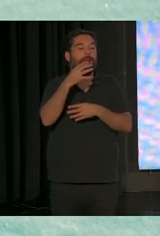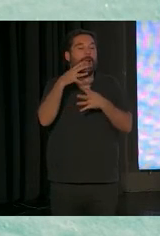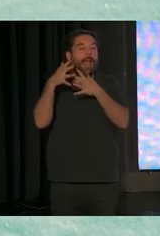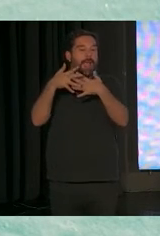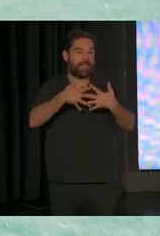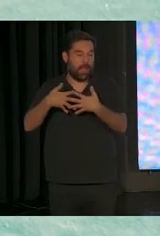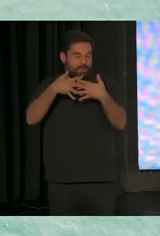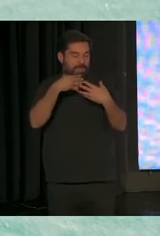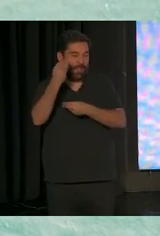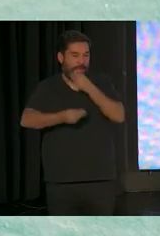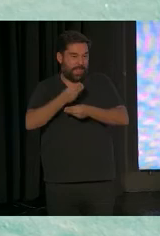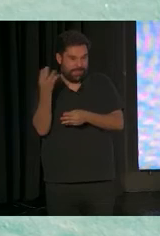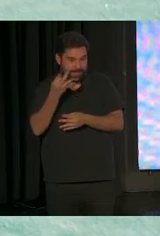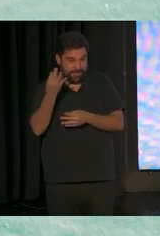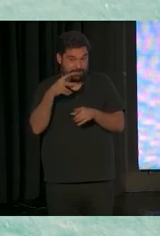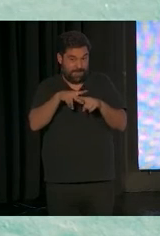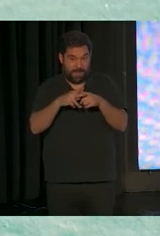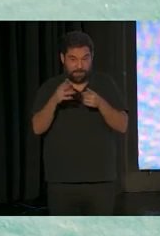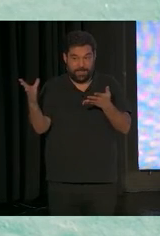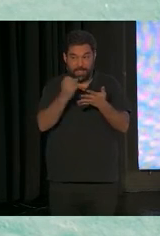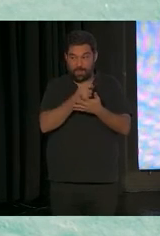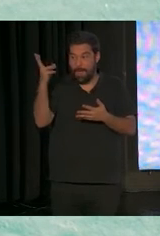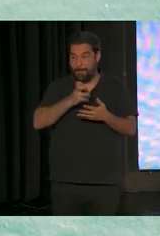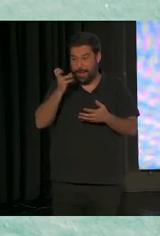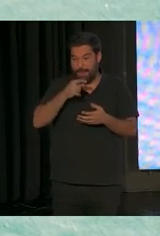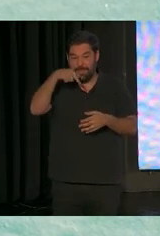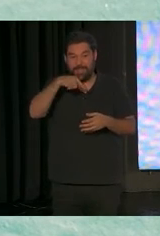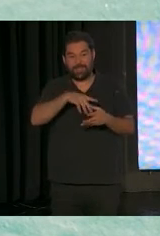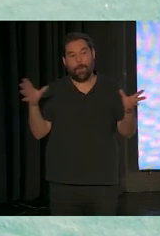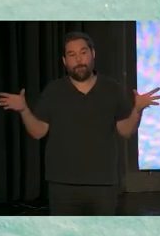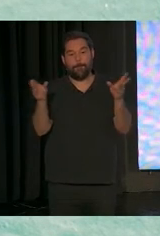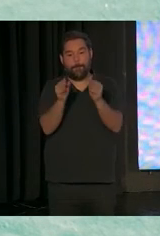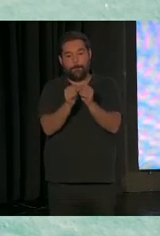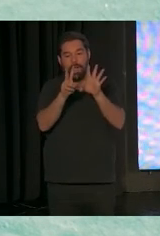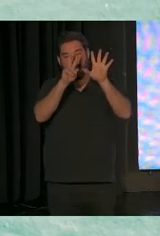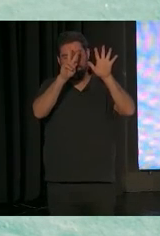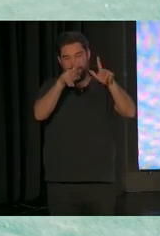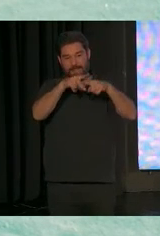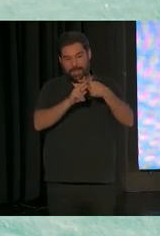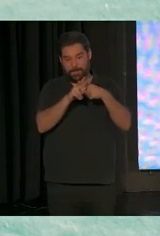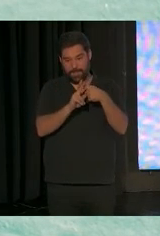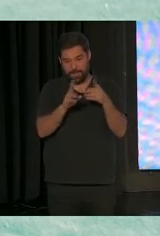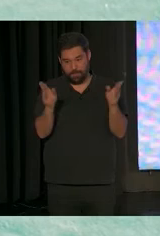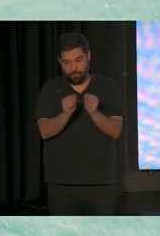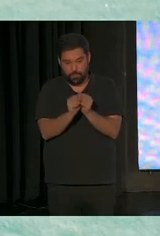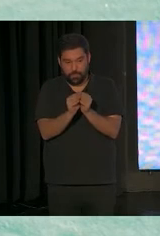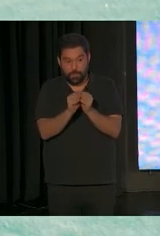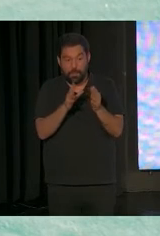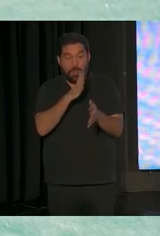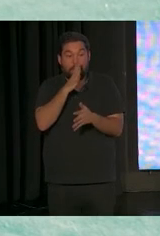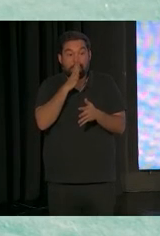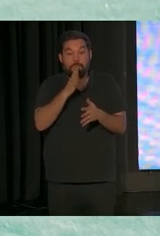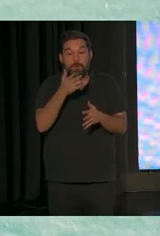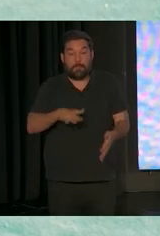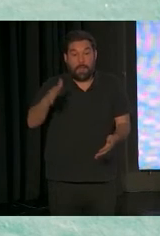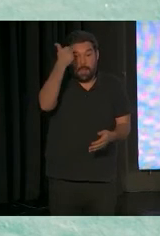escoger y todas las herramientas validadas, la Baili, etcétera, la han resumido a siete. ¿Por qué? Porque realmente el niño a lo mejor no hay